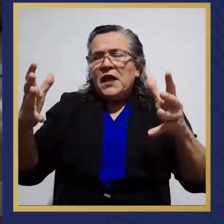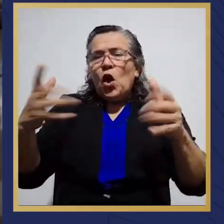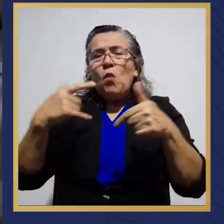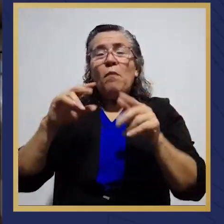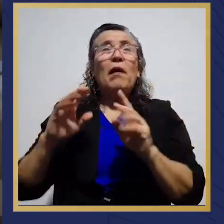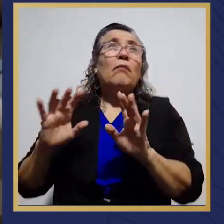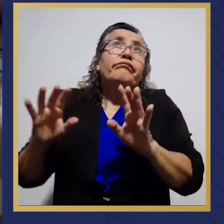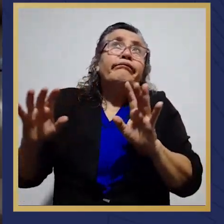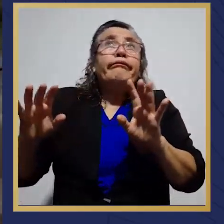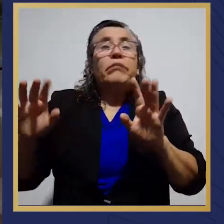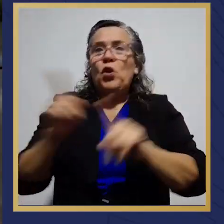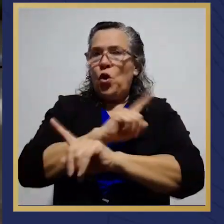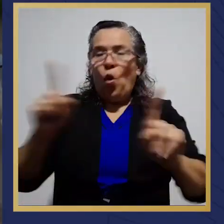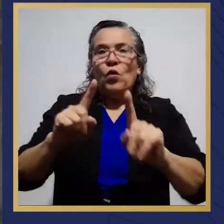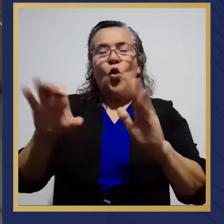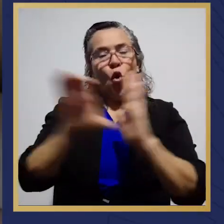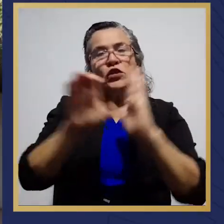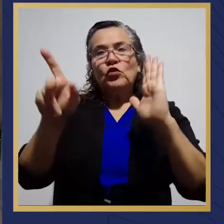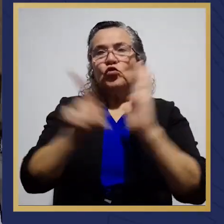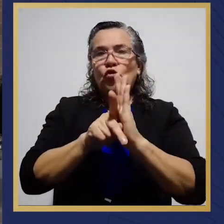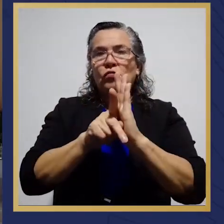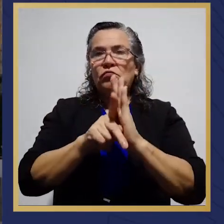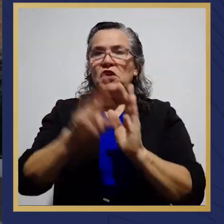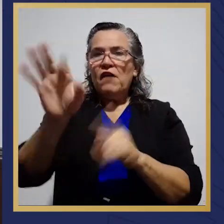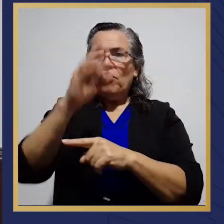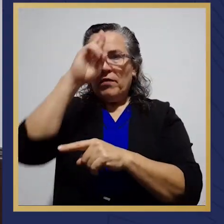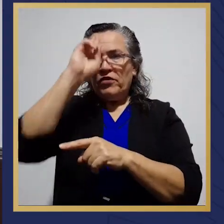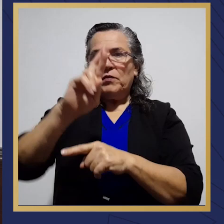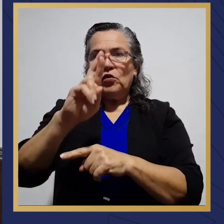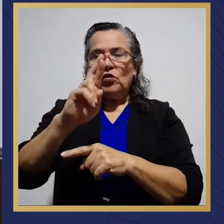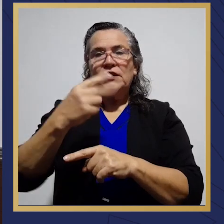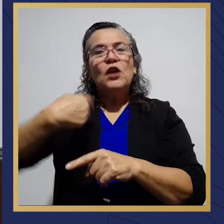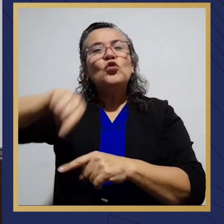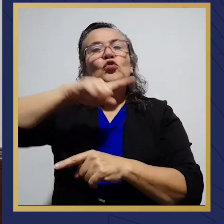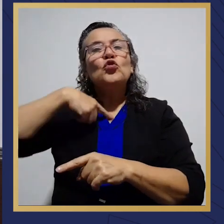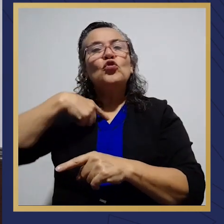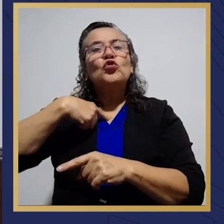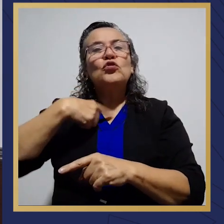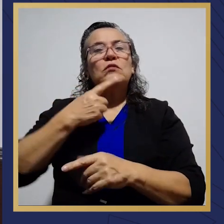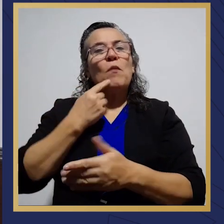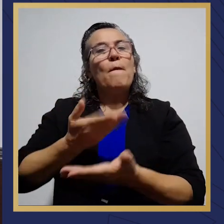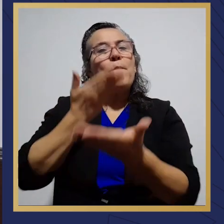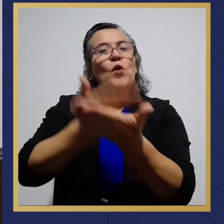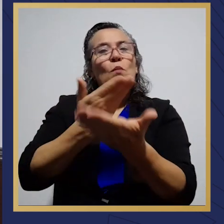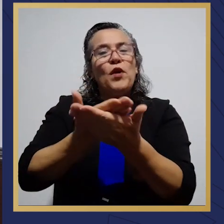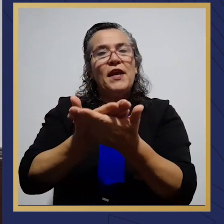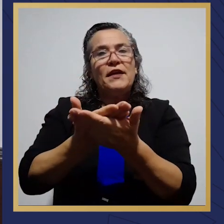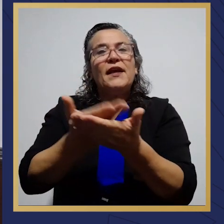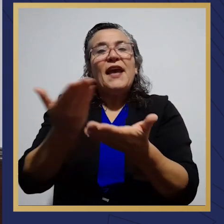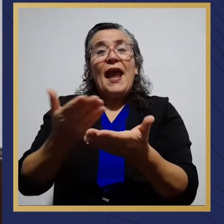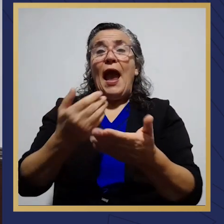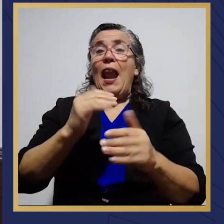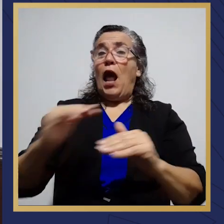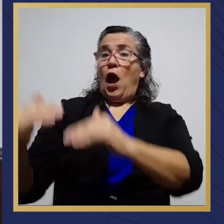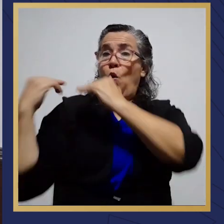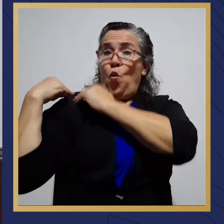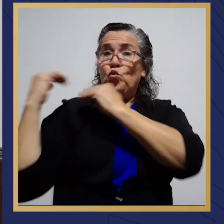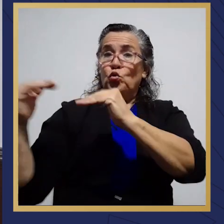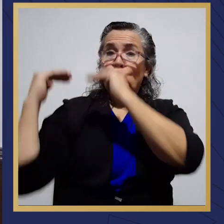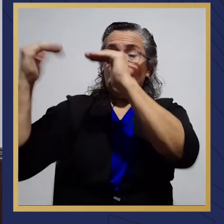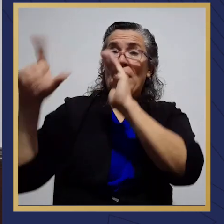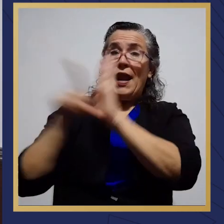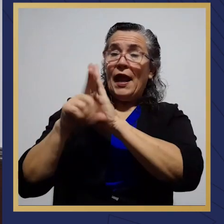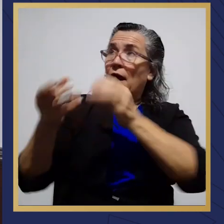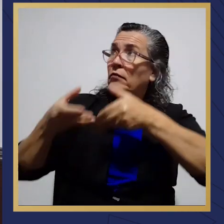para dejar pasar esto, como llama la Constitución y de manera respetuosa nosotros le vamos a proponer, es darnos la autoridad